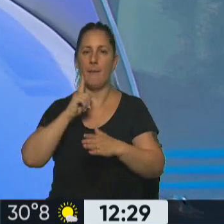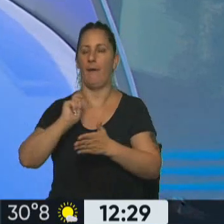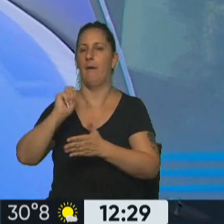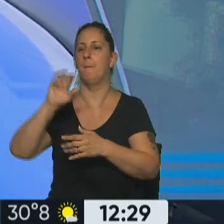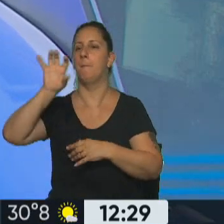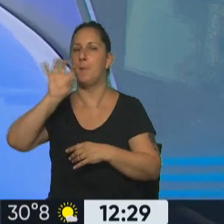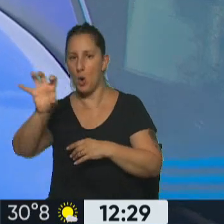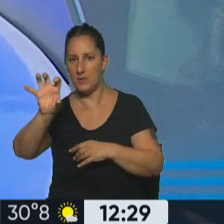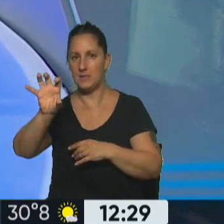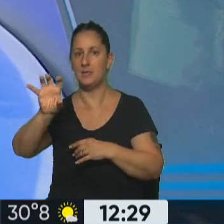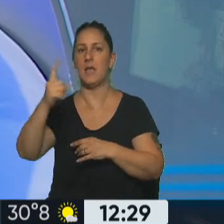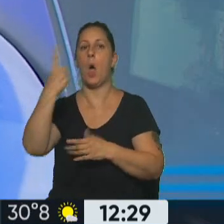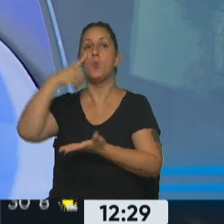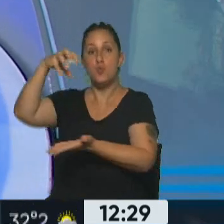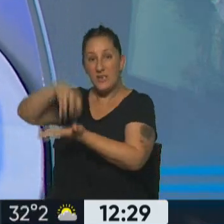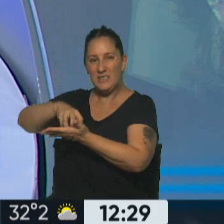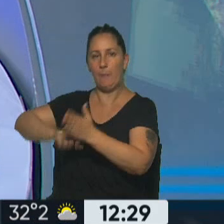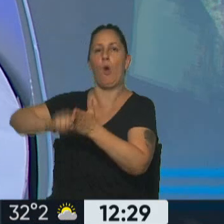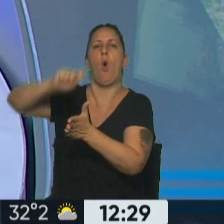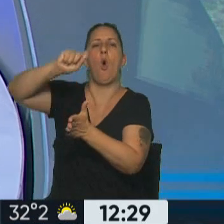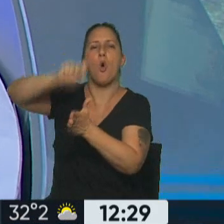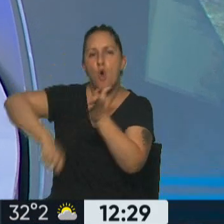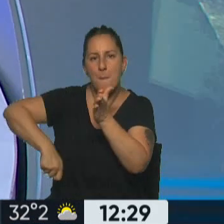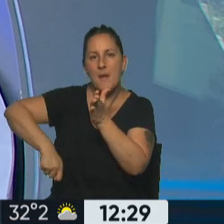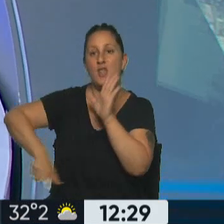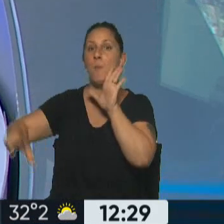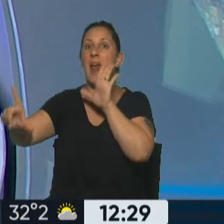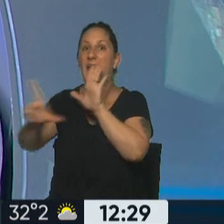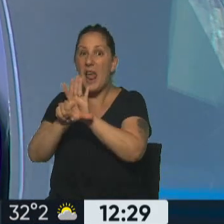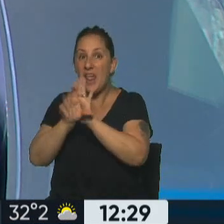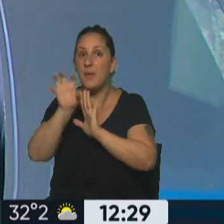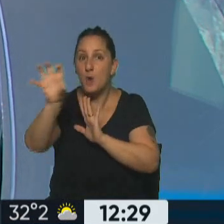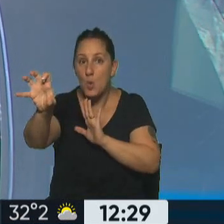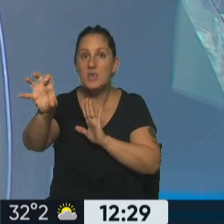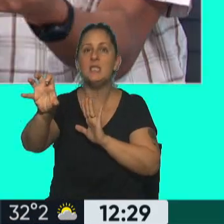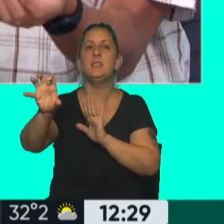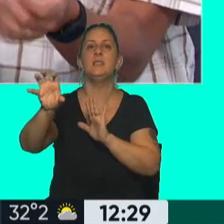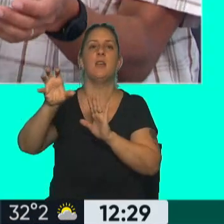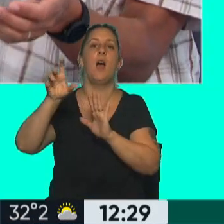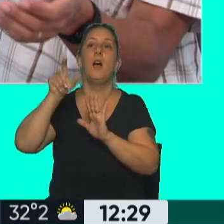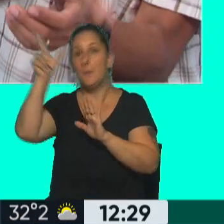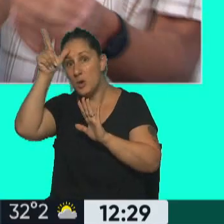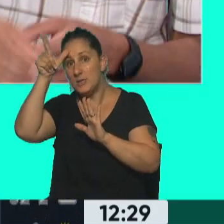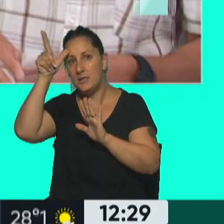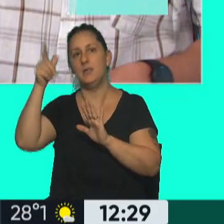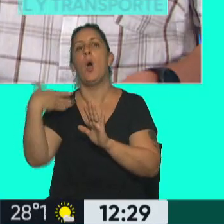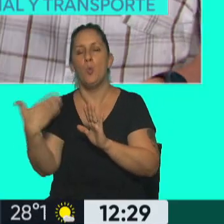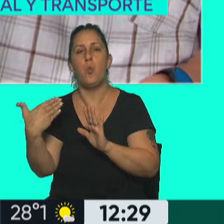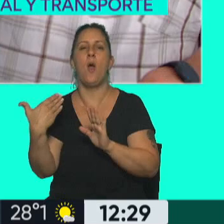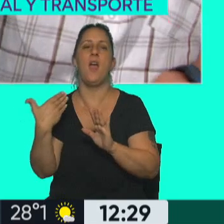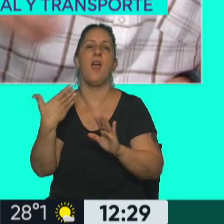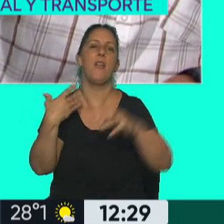entre la provincia y el municipio para que la ley de la provincia y la fuerza de la provincia vayan y puedan hacer